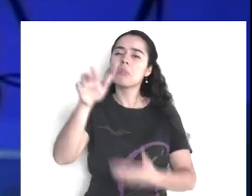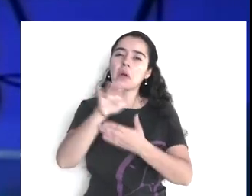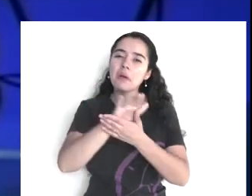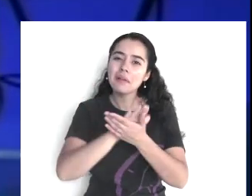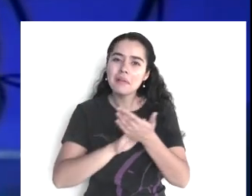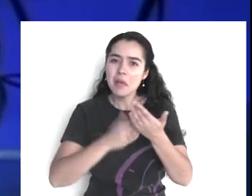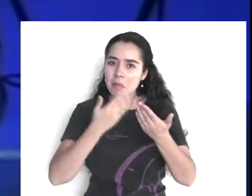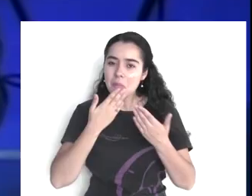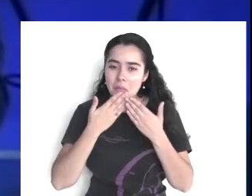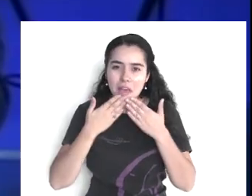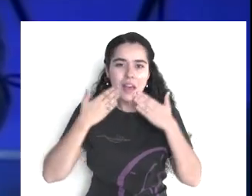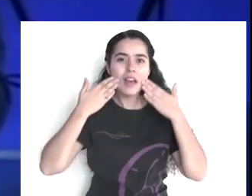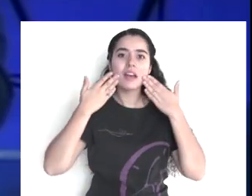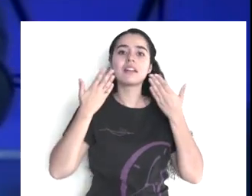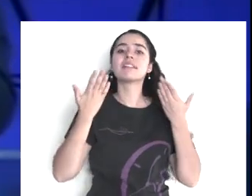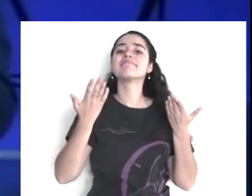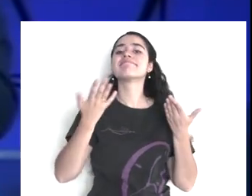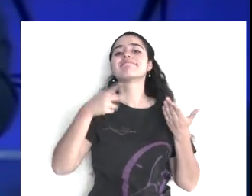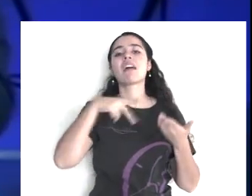se ve,